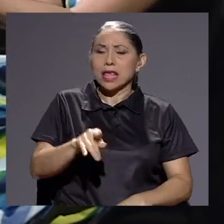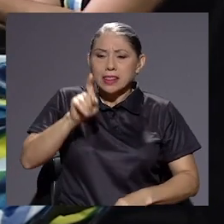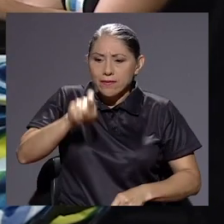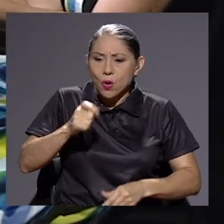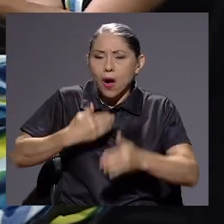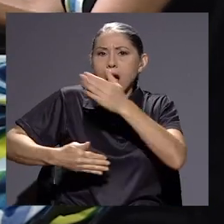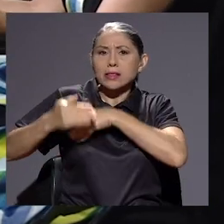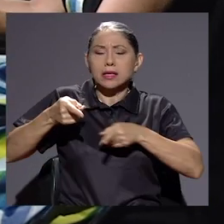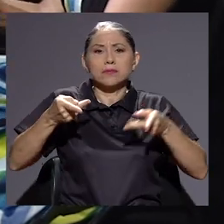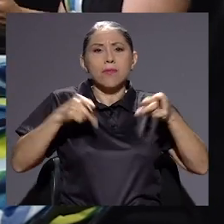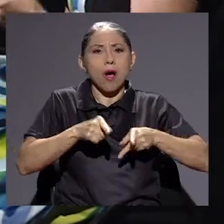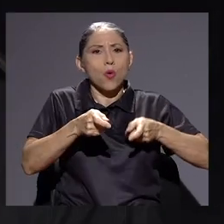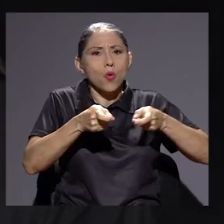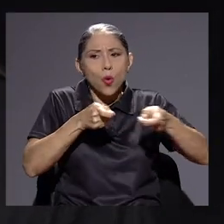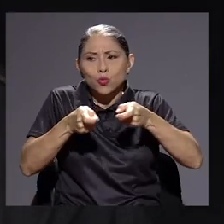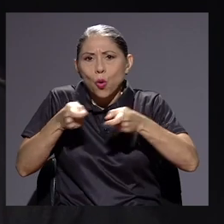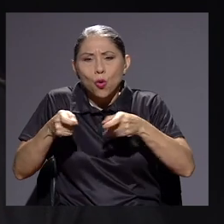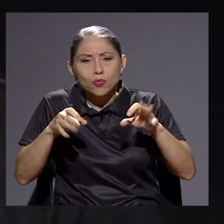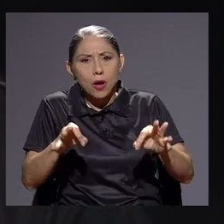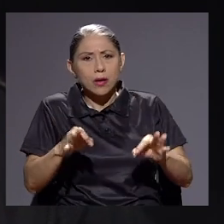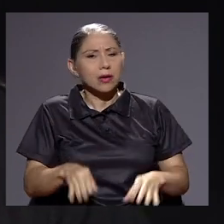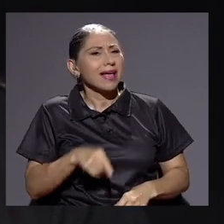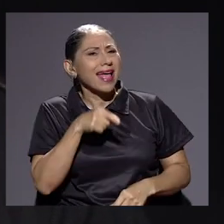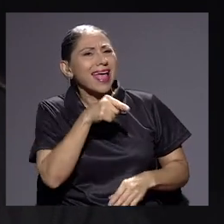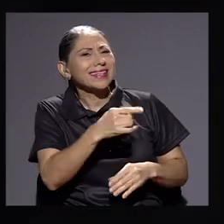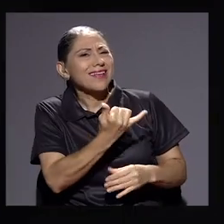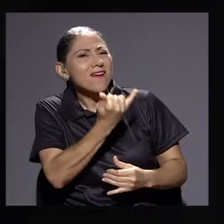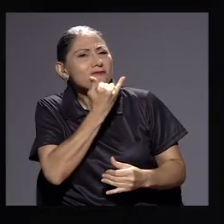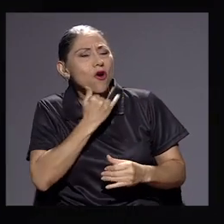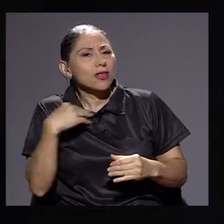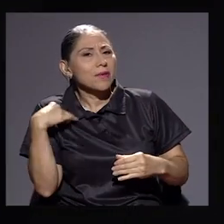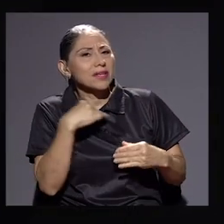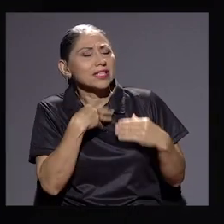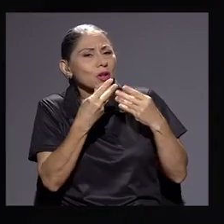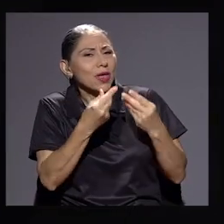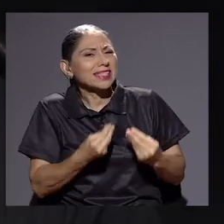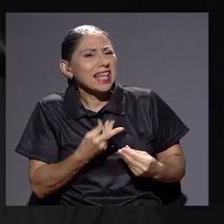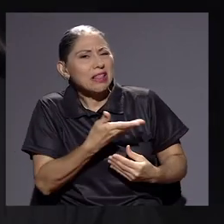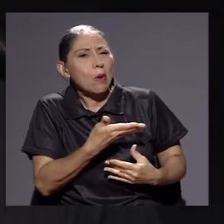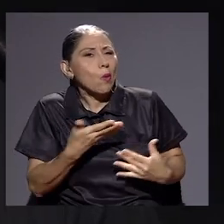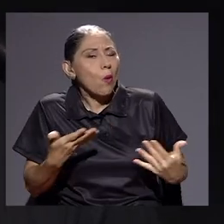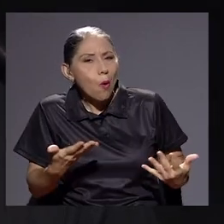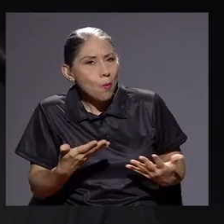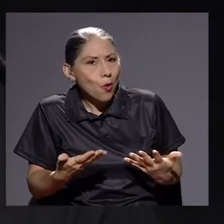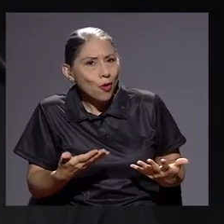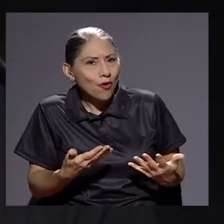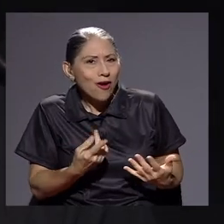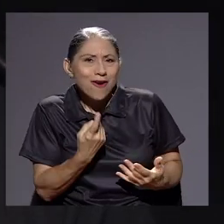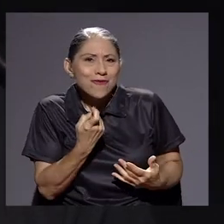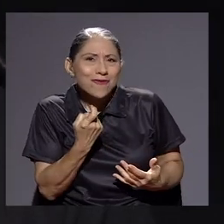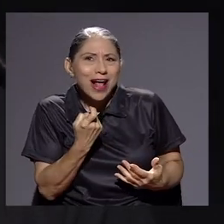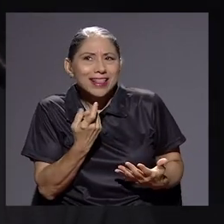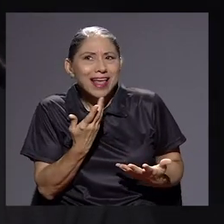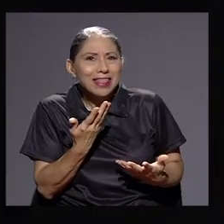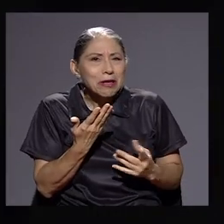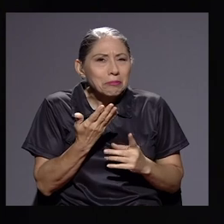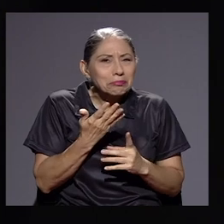control, un todo. ¿Cómo podría categorizar ese error de Hacienda? Falta de malicia.